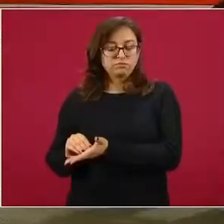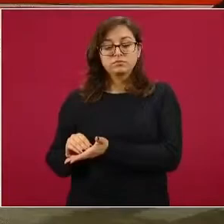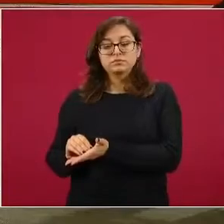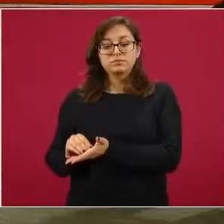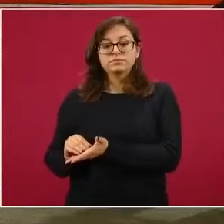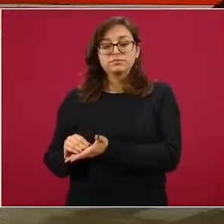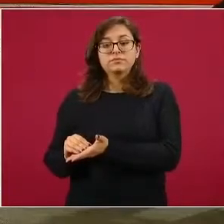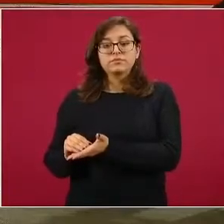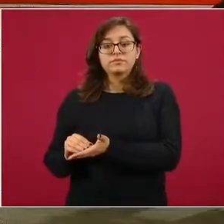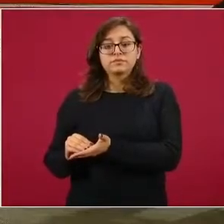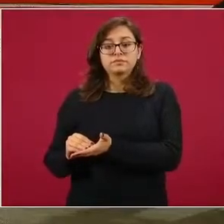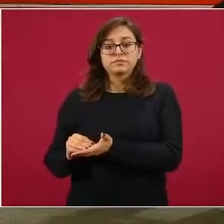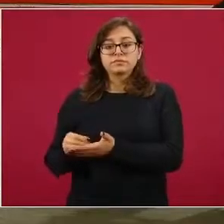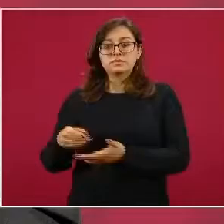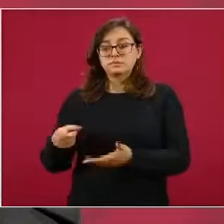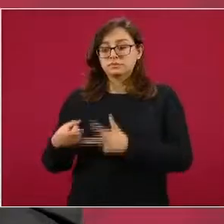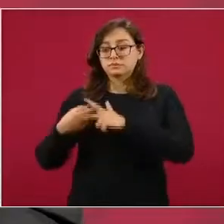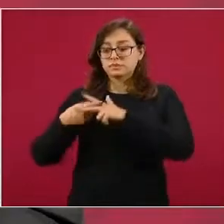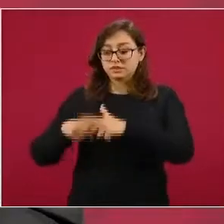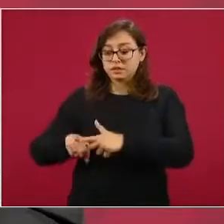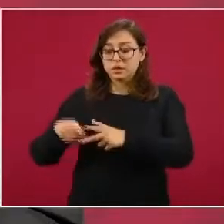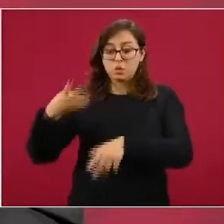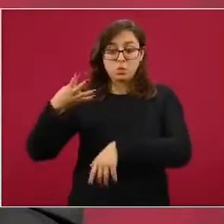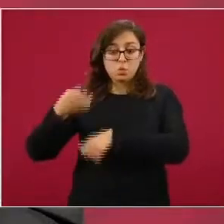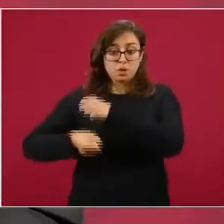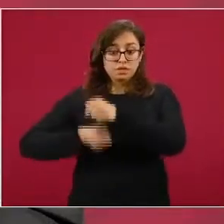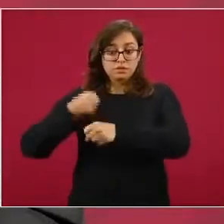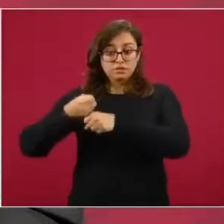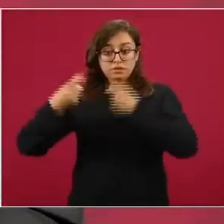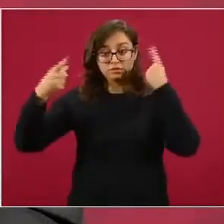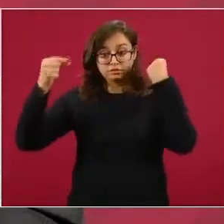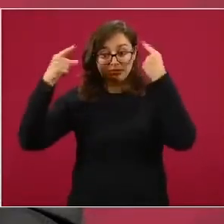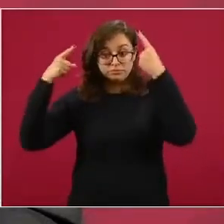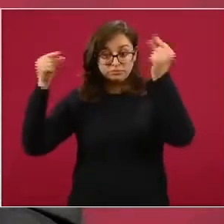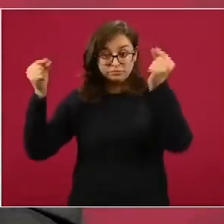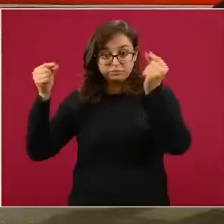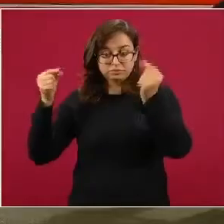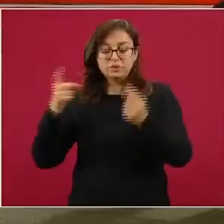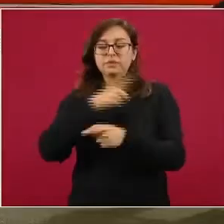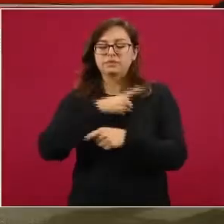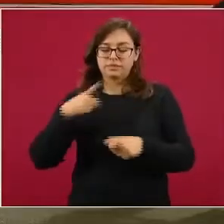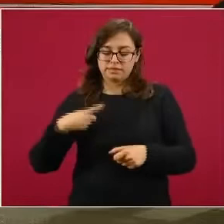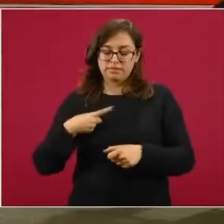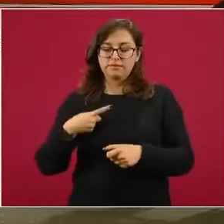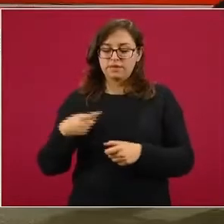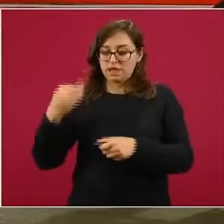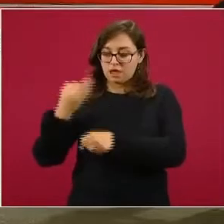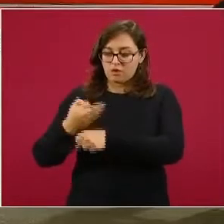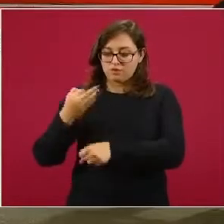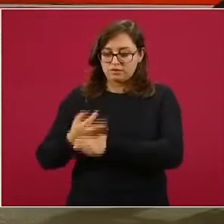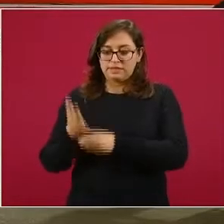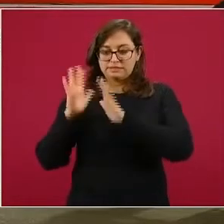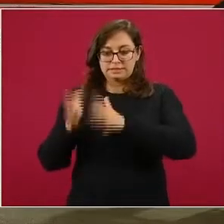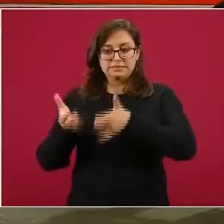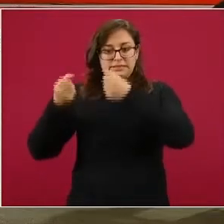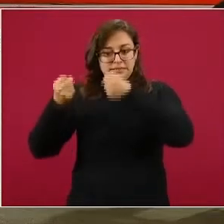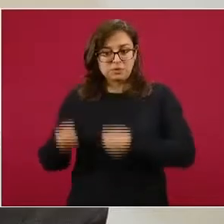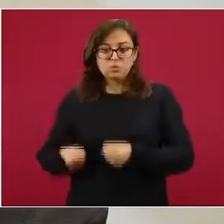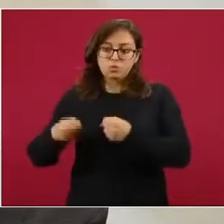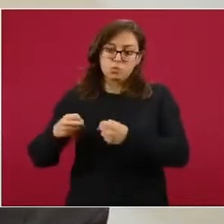Este recurso humano que empieza a egresar en cuatro años, tenemos que garantizar la estrategia desde este momento para